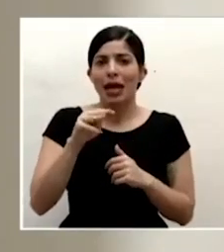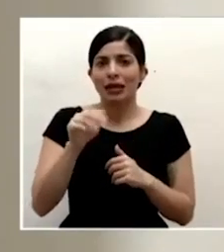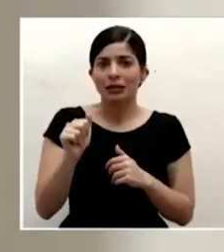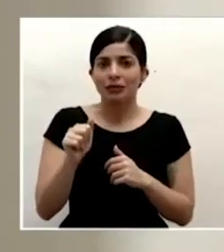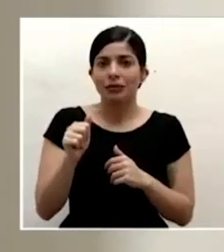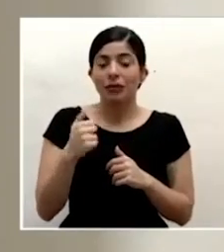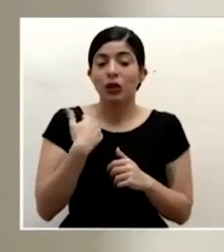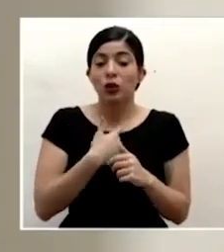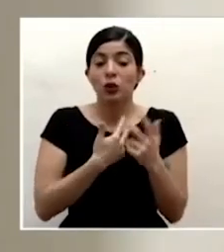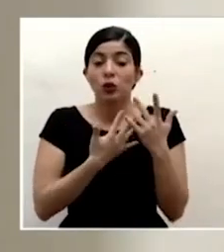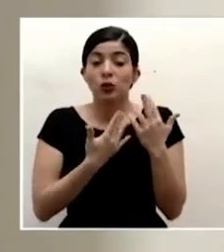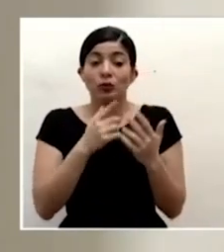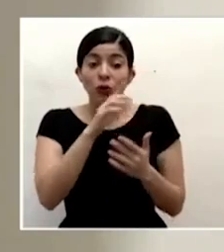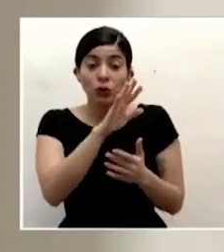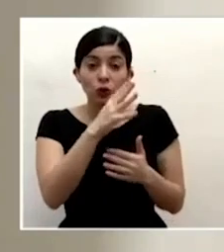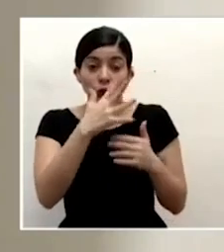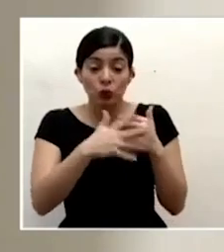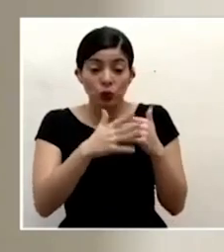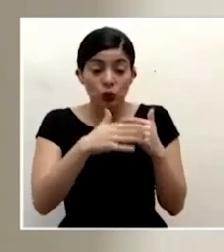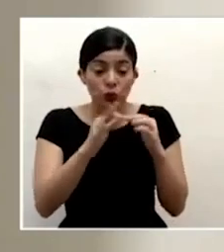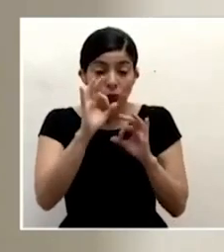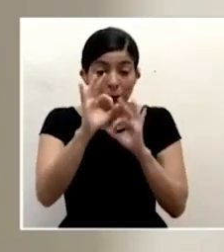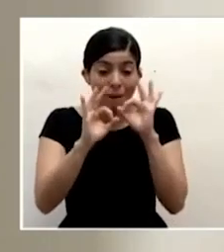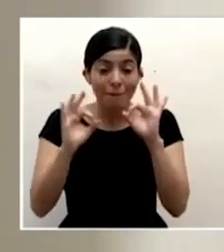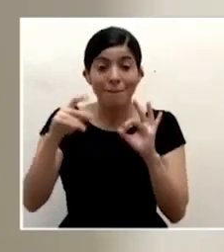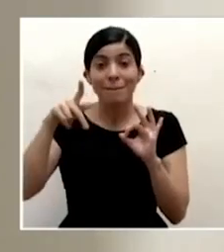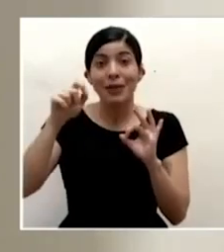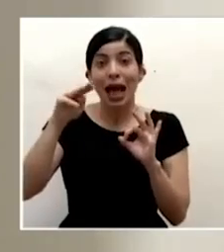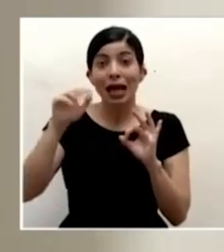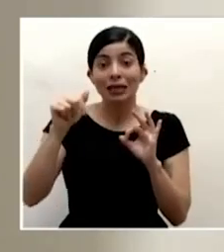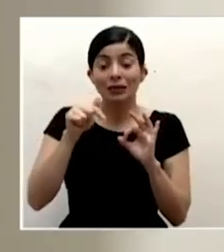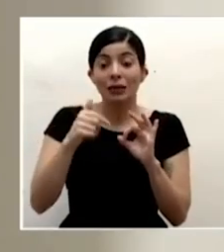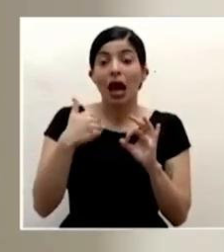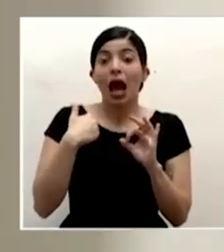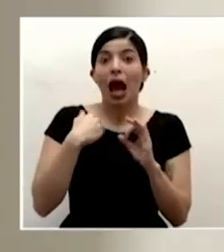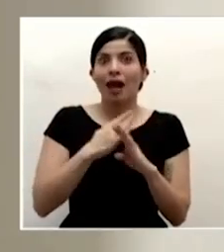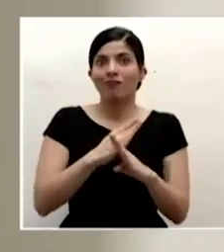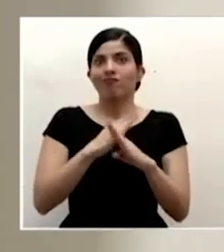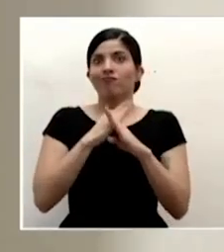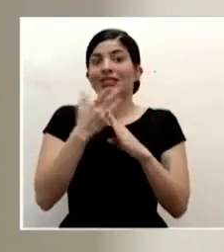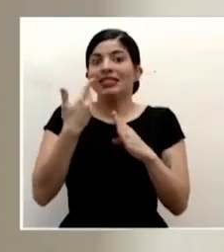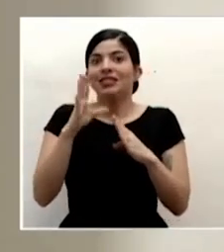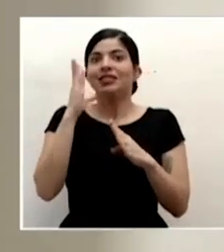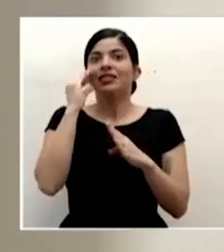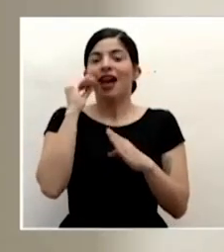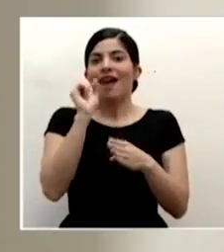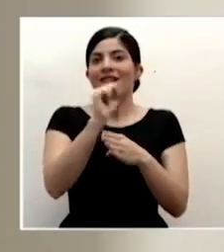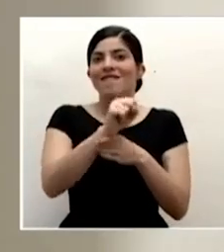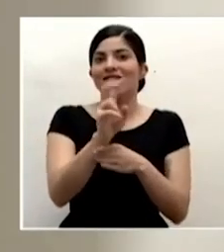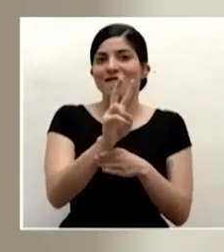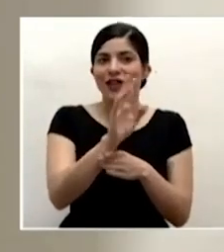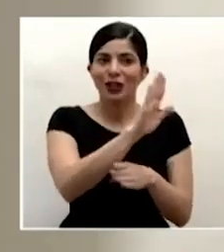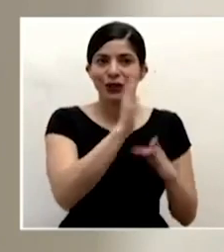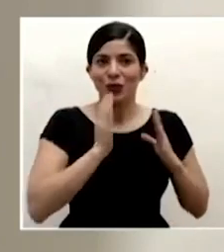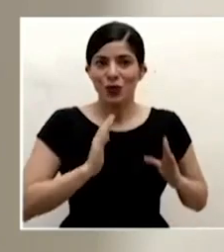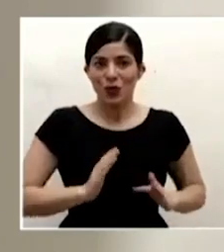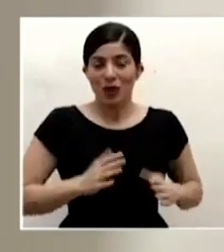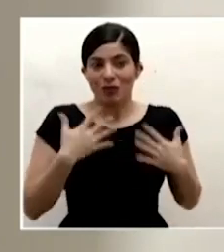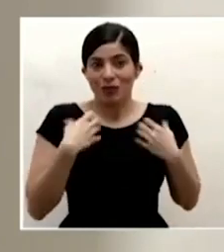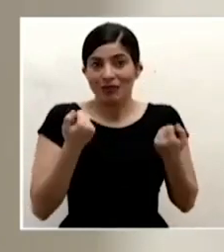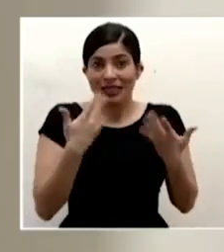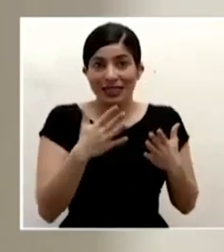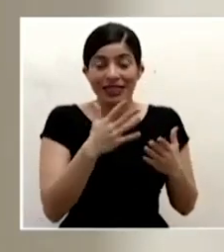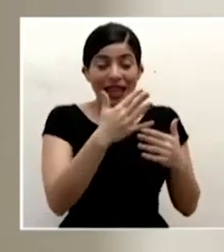plasma que contiene anticuerpos que lograron derrotar al virus en su cuerpo le sirvan a otro paciente